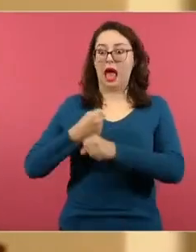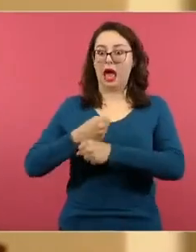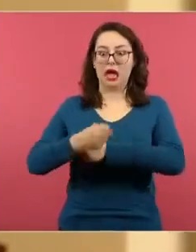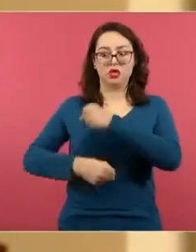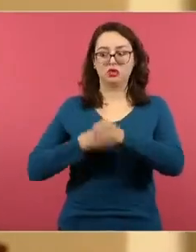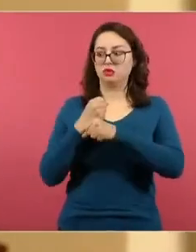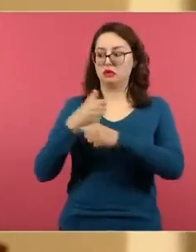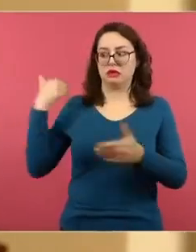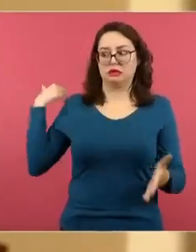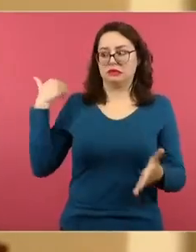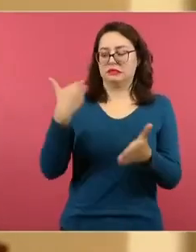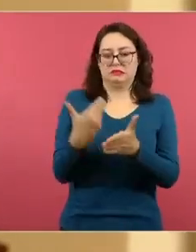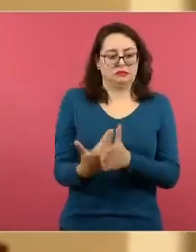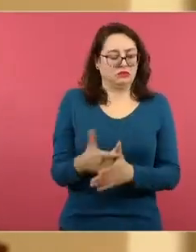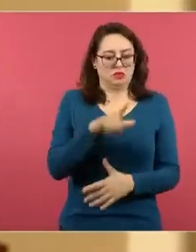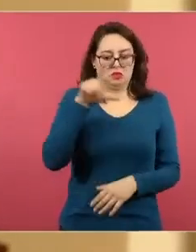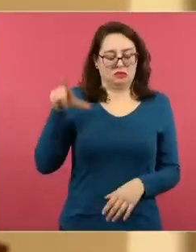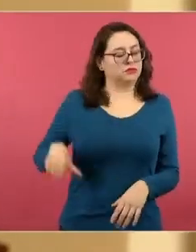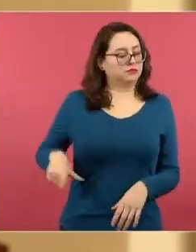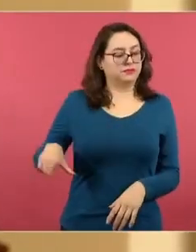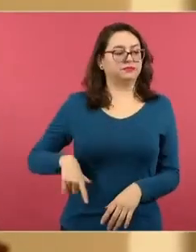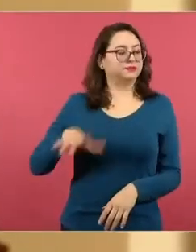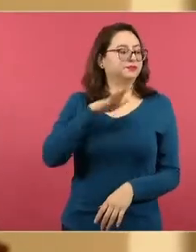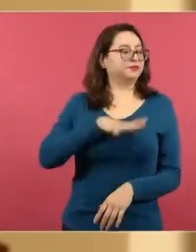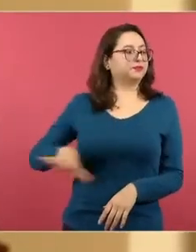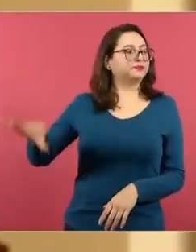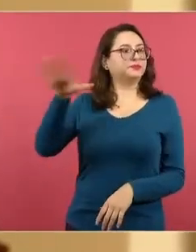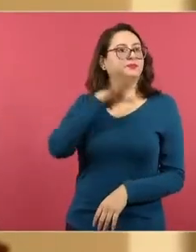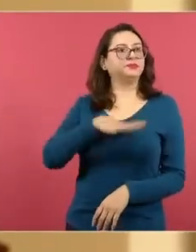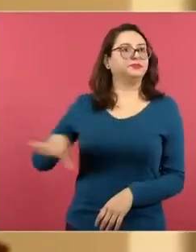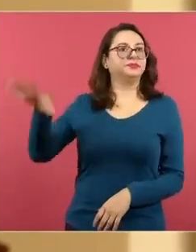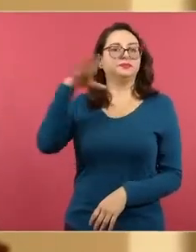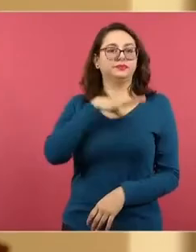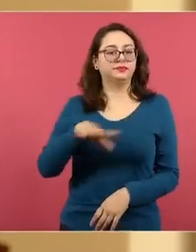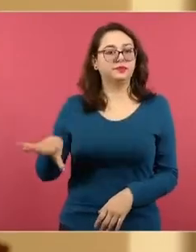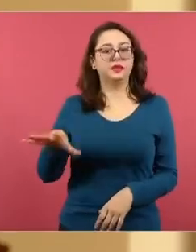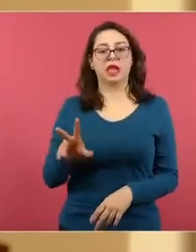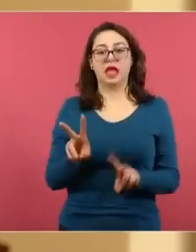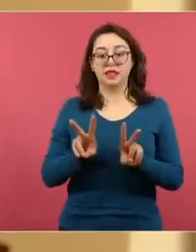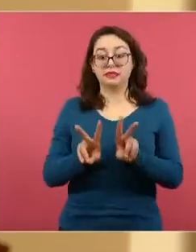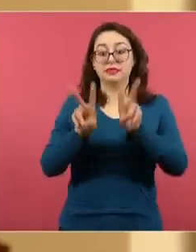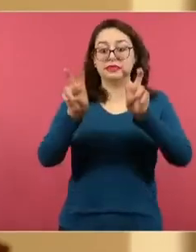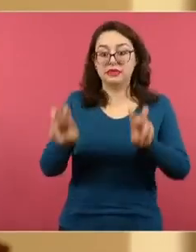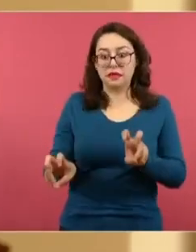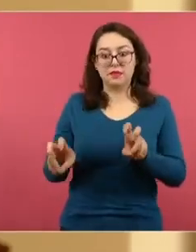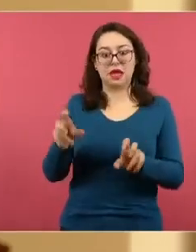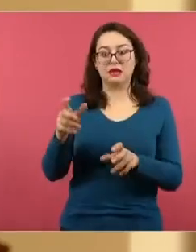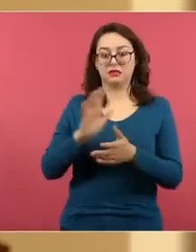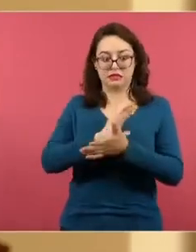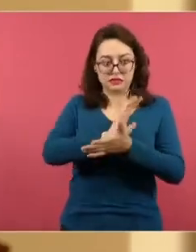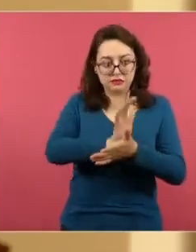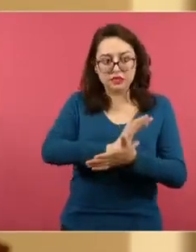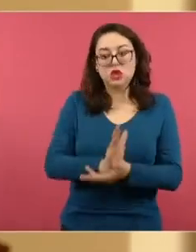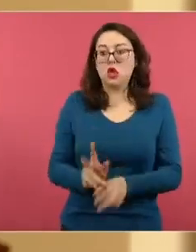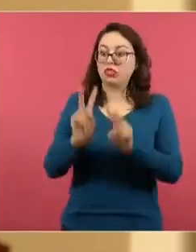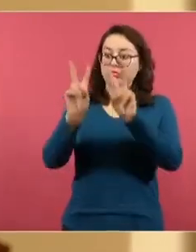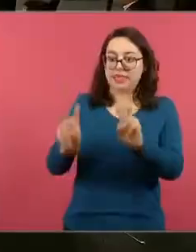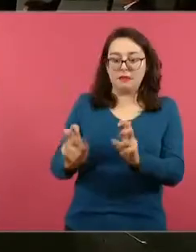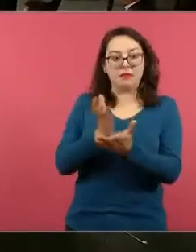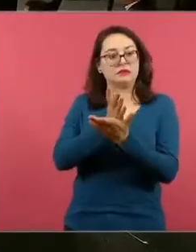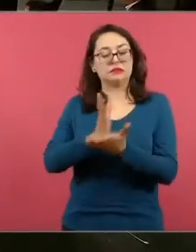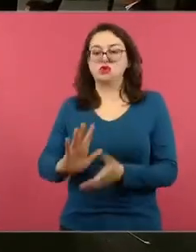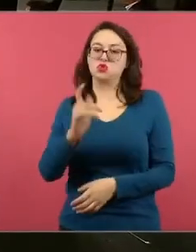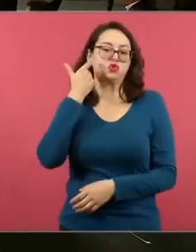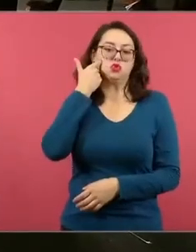justo reconocimiento entre los saberes locales y ese saber científico como único valor absoluto. Y